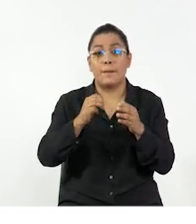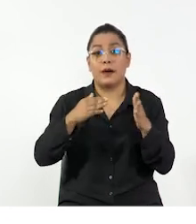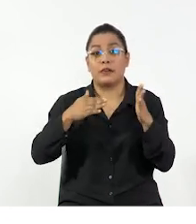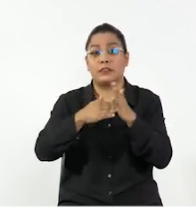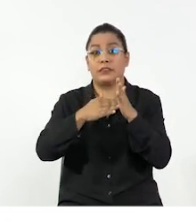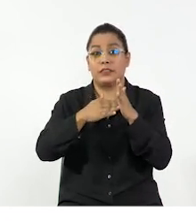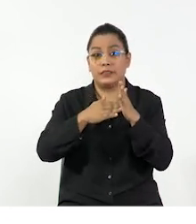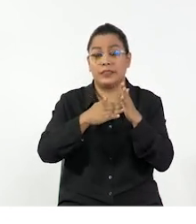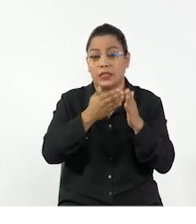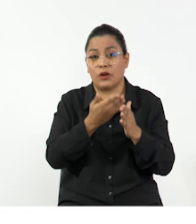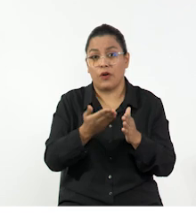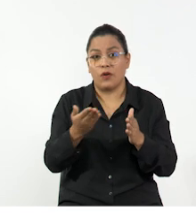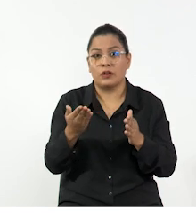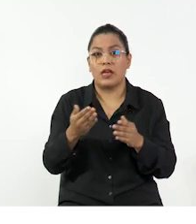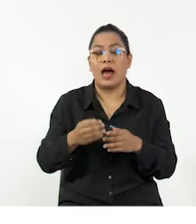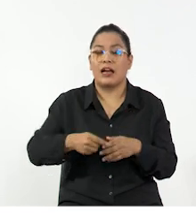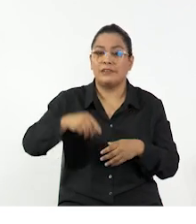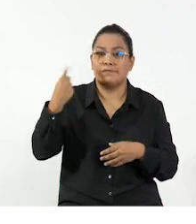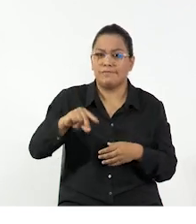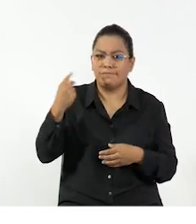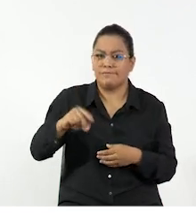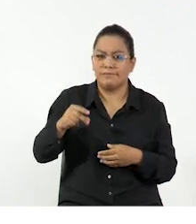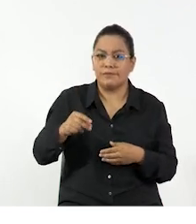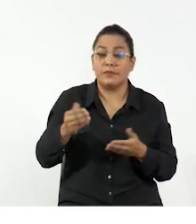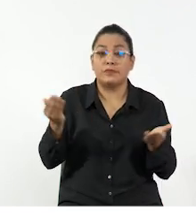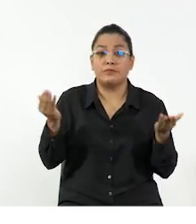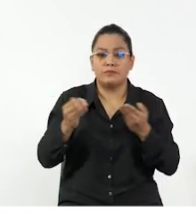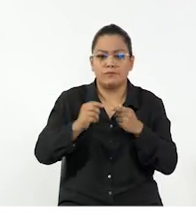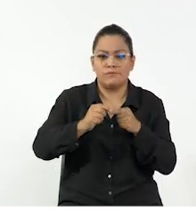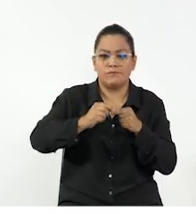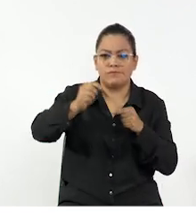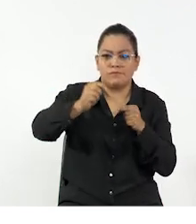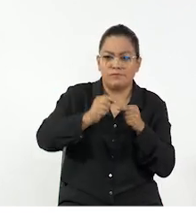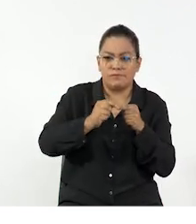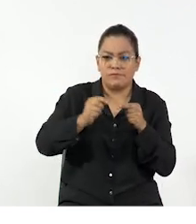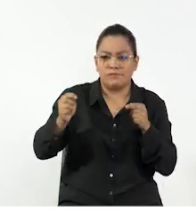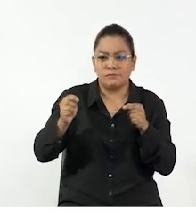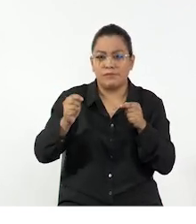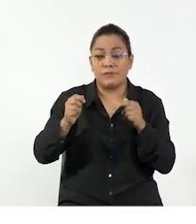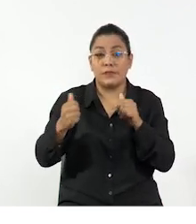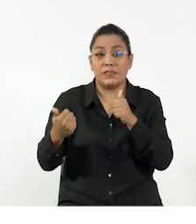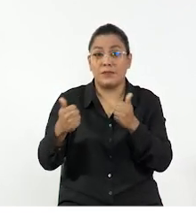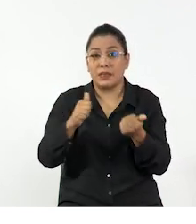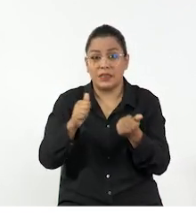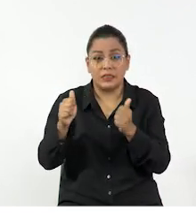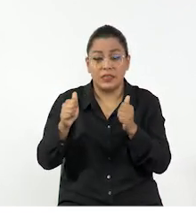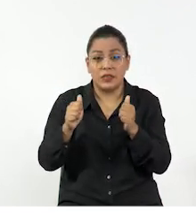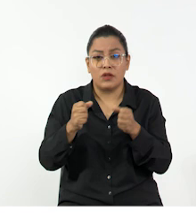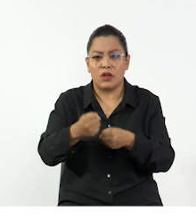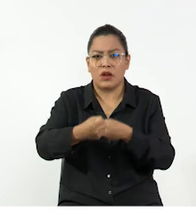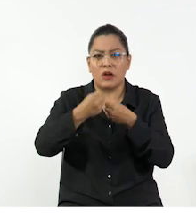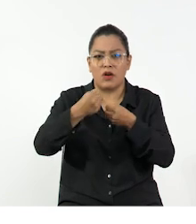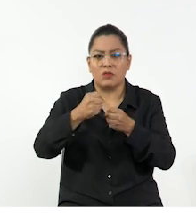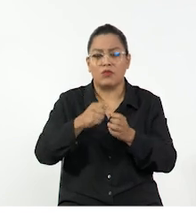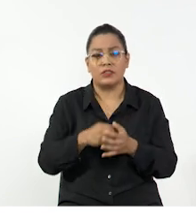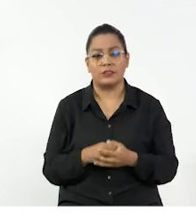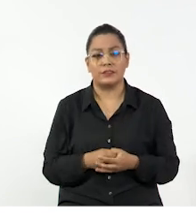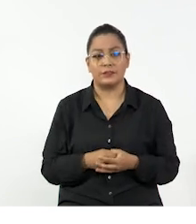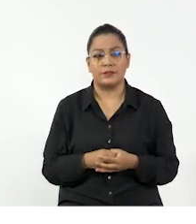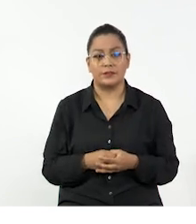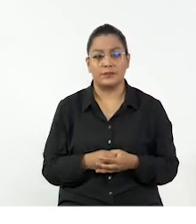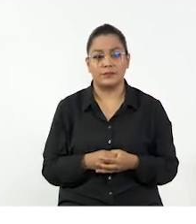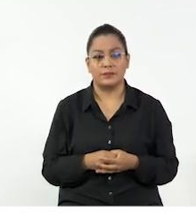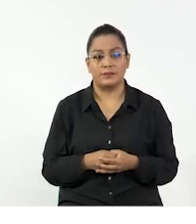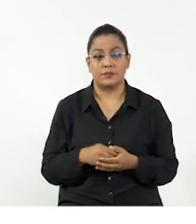o aplicar fuerzas para detener objetos, ya que la aceleración se produce en la dirección y el sentido en donde aplicamos la